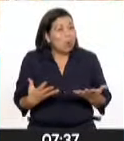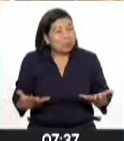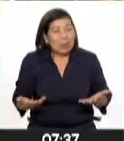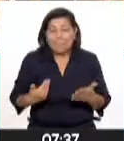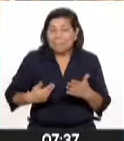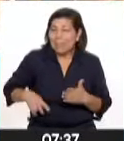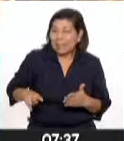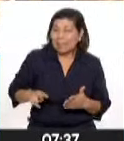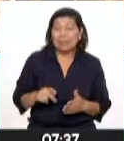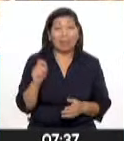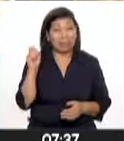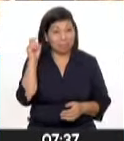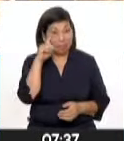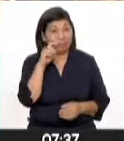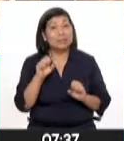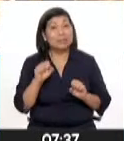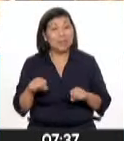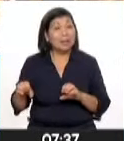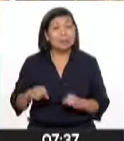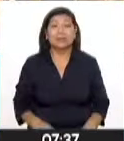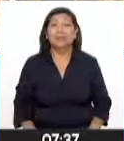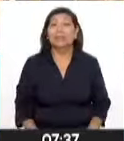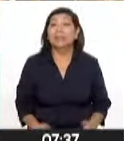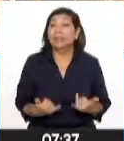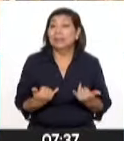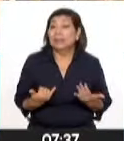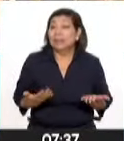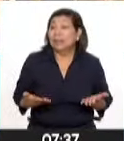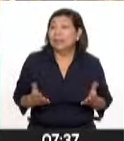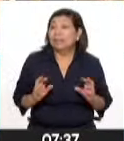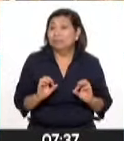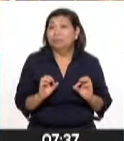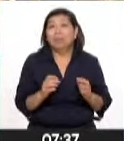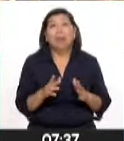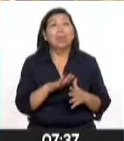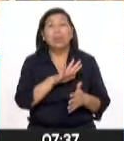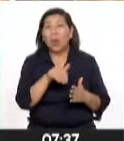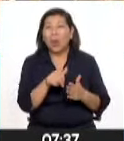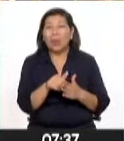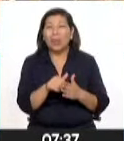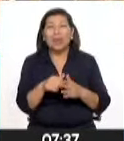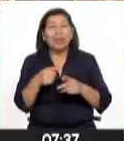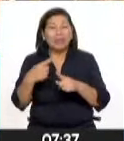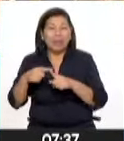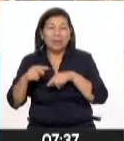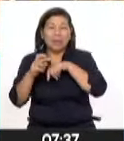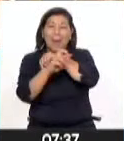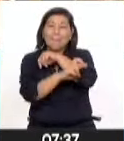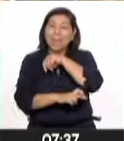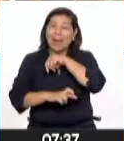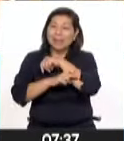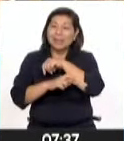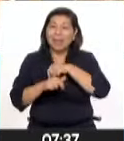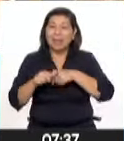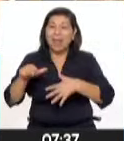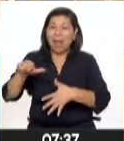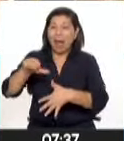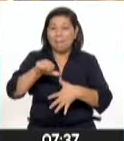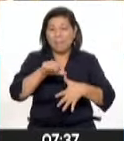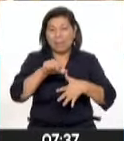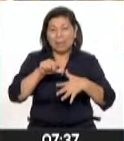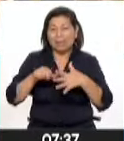difícil de hacerla. Y este es un fenómeno que está ocurriendo en América Latina en general donde asumen